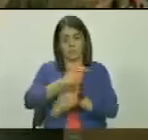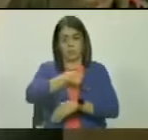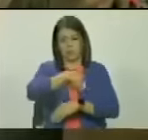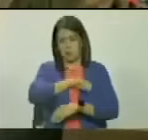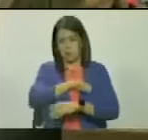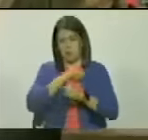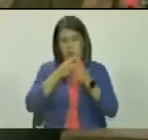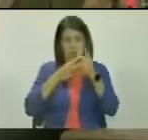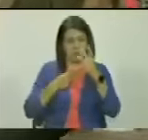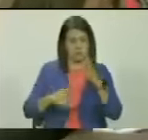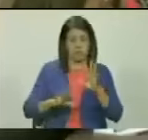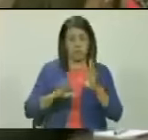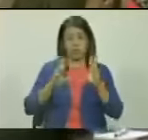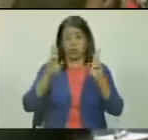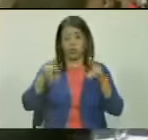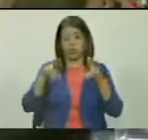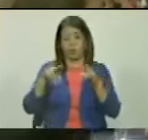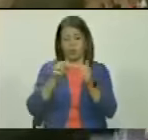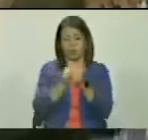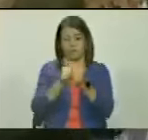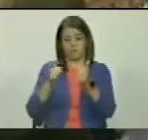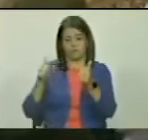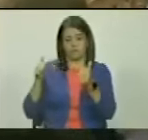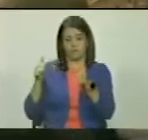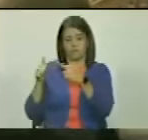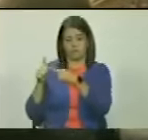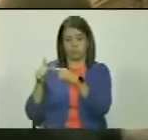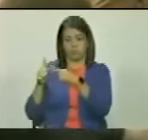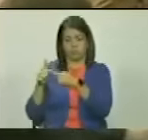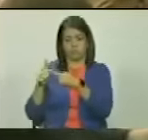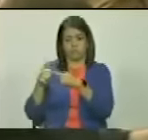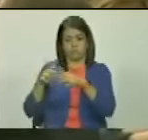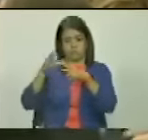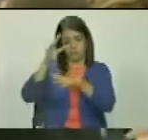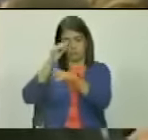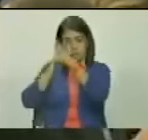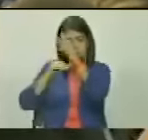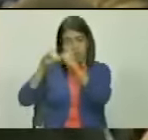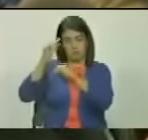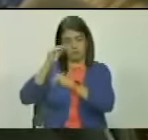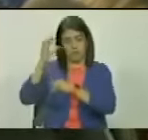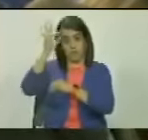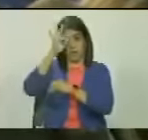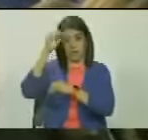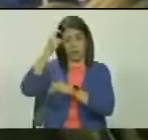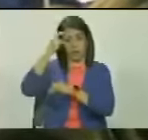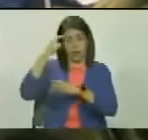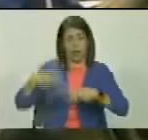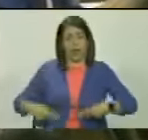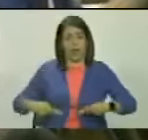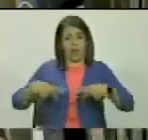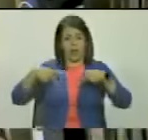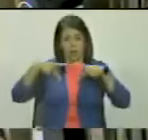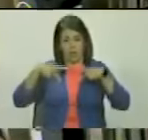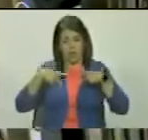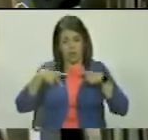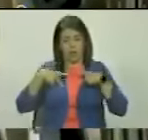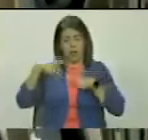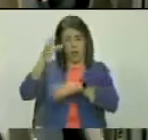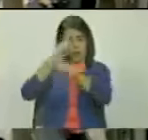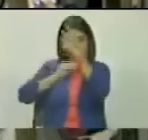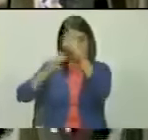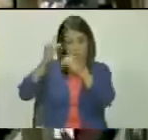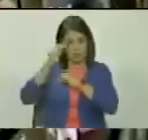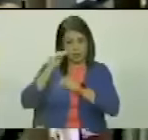nunca se apartó de su concepción filosófica de la vida de su concepción